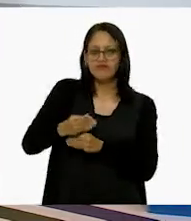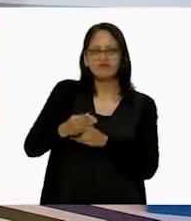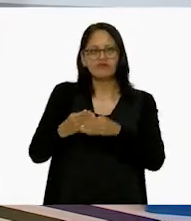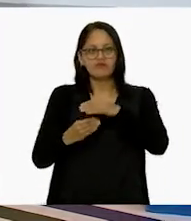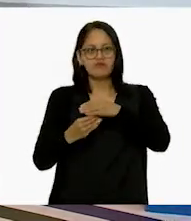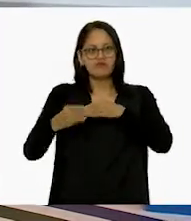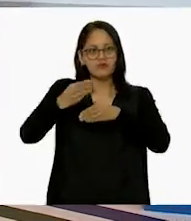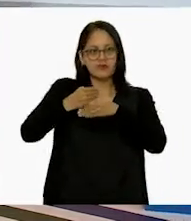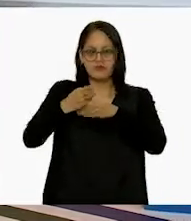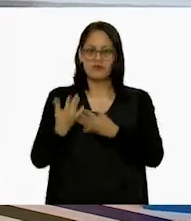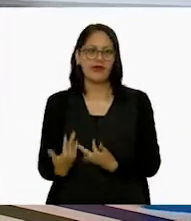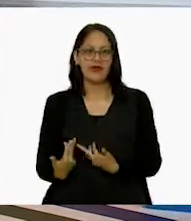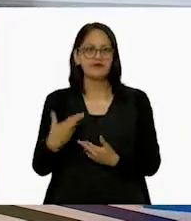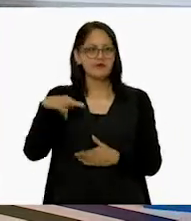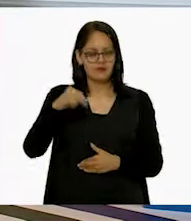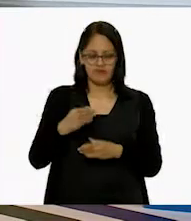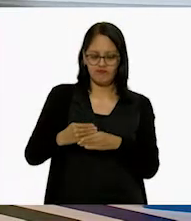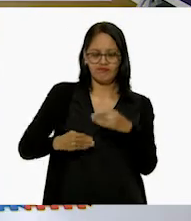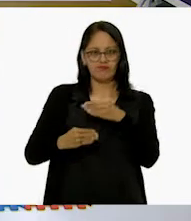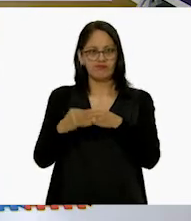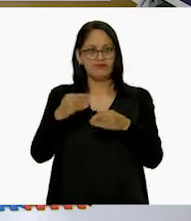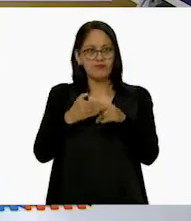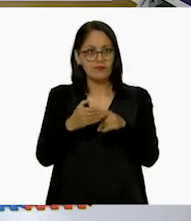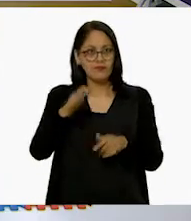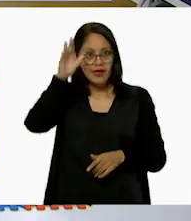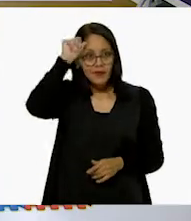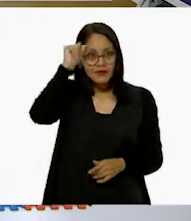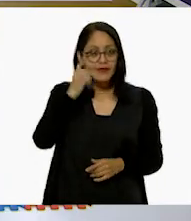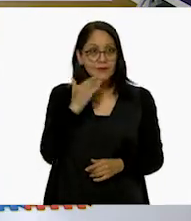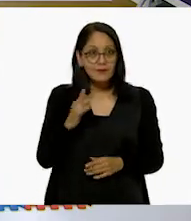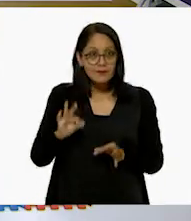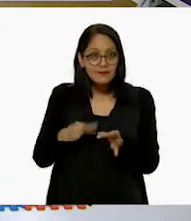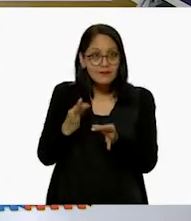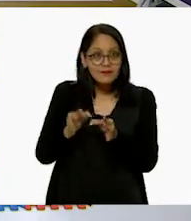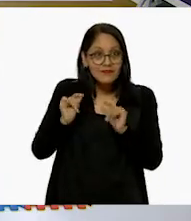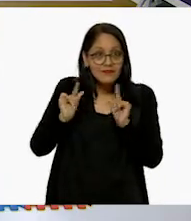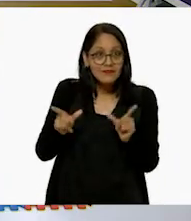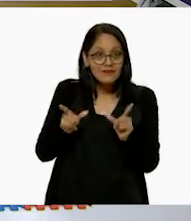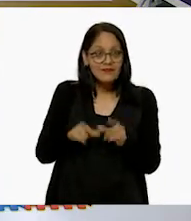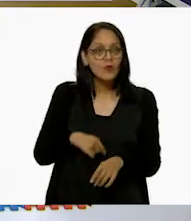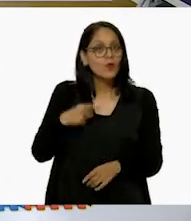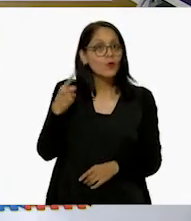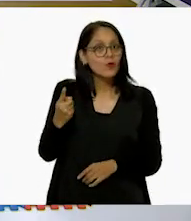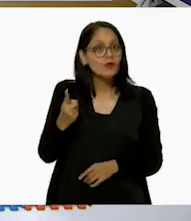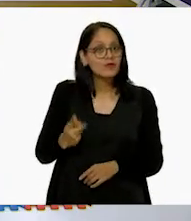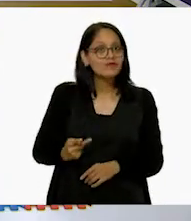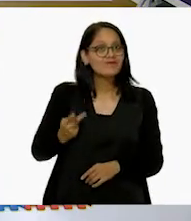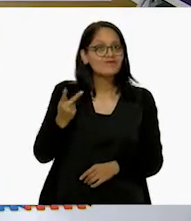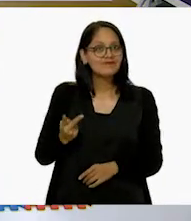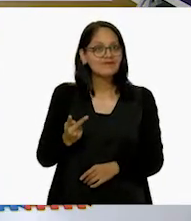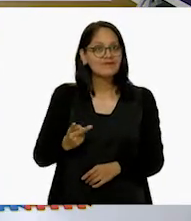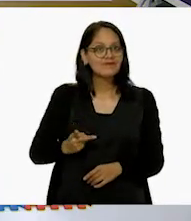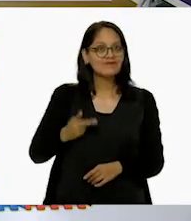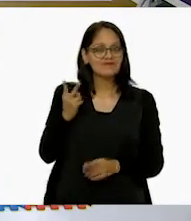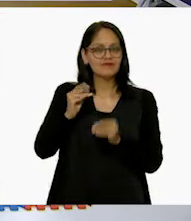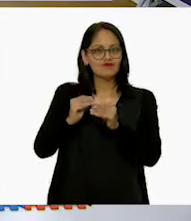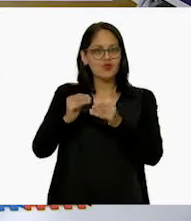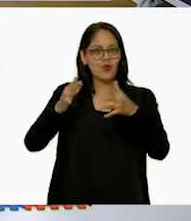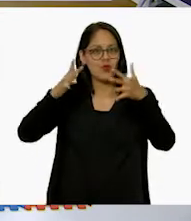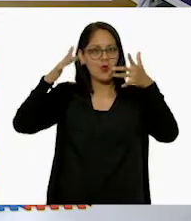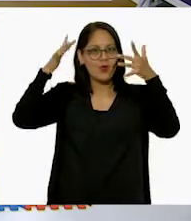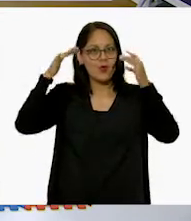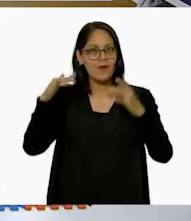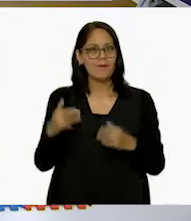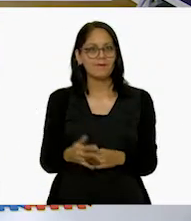caigan cuando los pongas. ¿Te parece? ¿En ¿En serio tiene magia? Sí. ¿Estás listo? Sí. Uno, dos, tres.